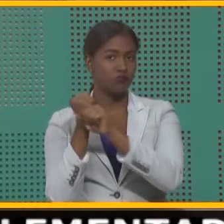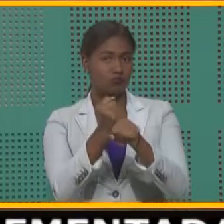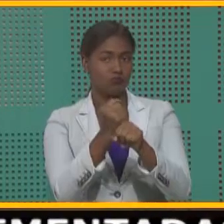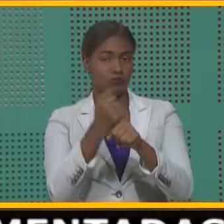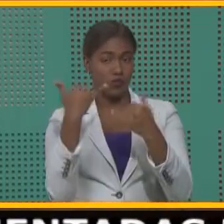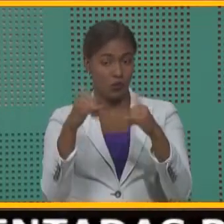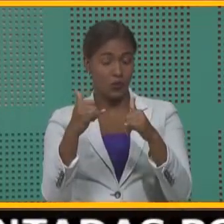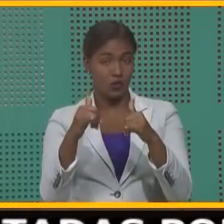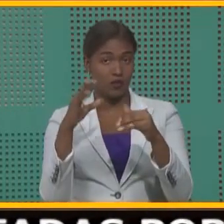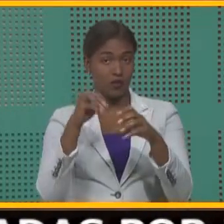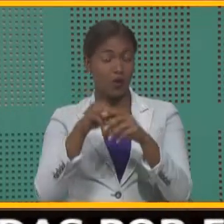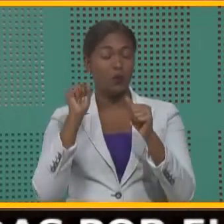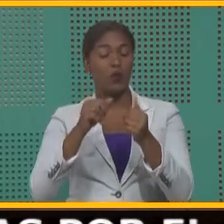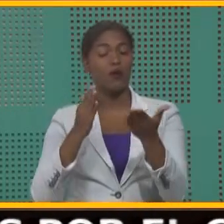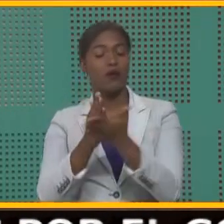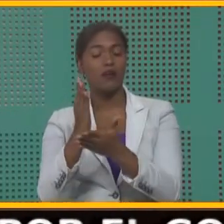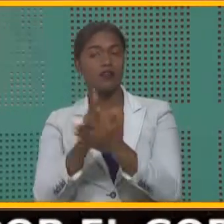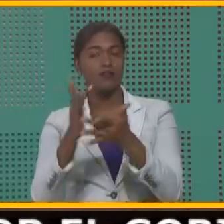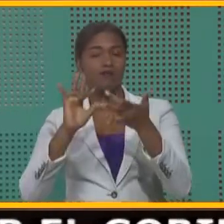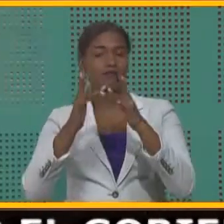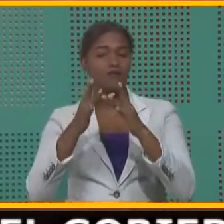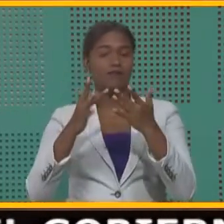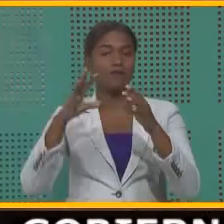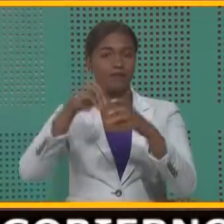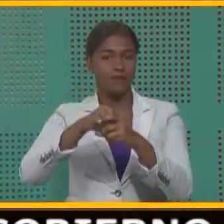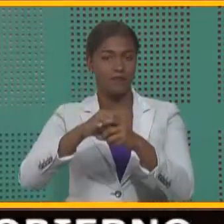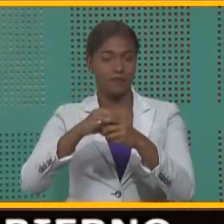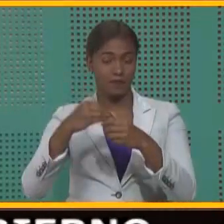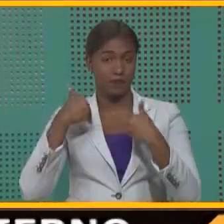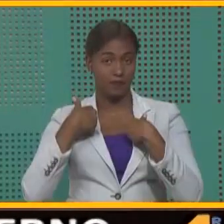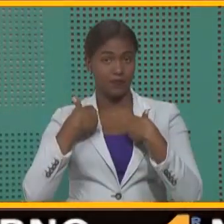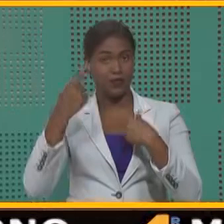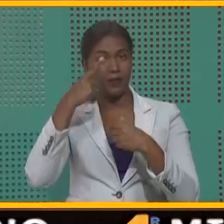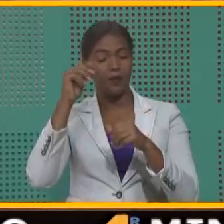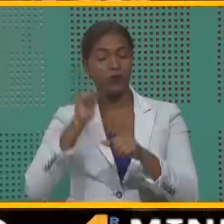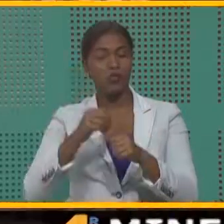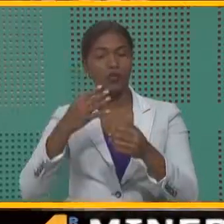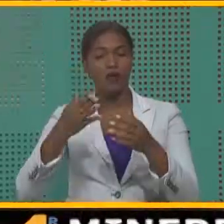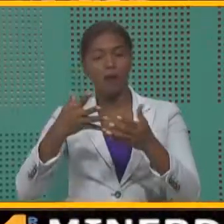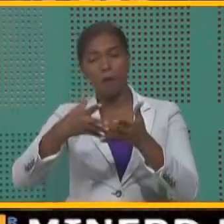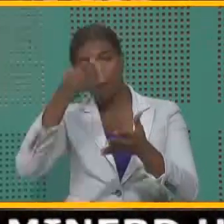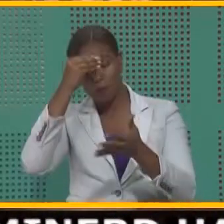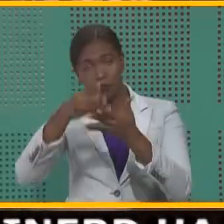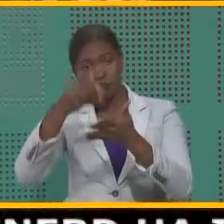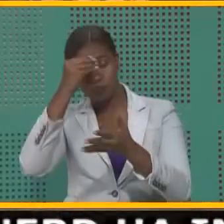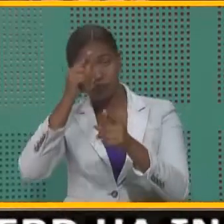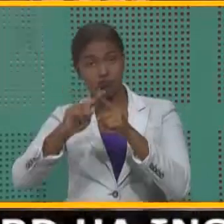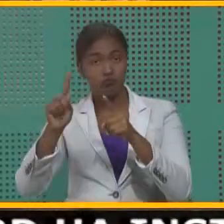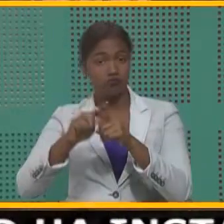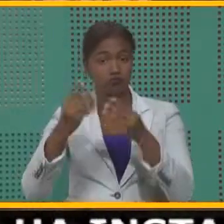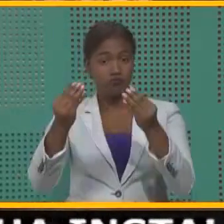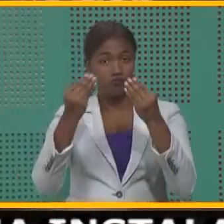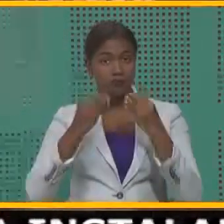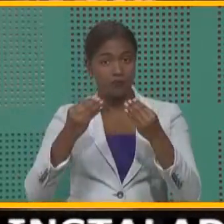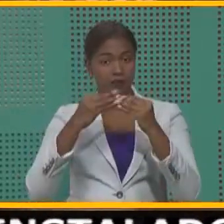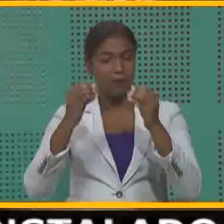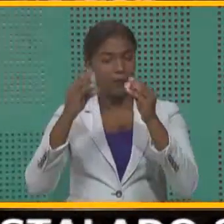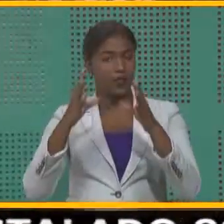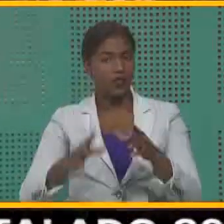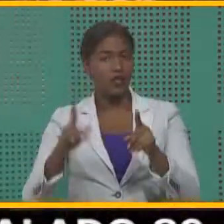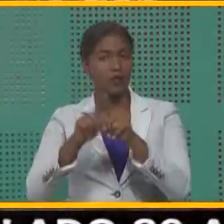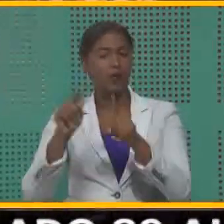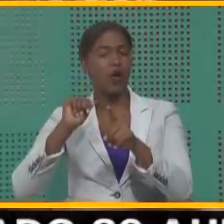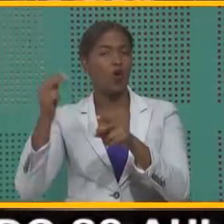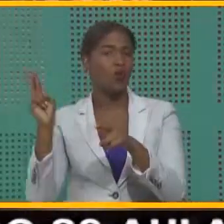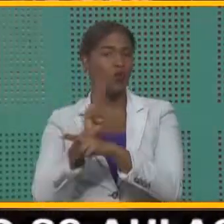de las mayores, puedan acceder a una plataforma digital vía internet para tomar sus lecciones académicas, tutoriales de maestros y otras